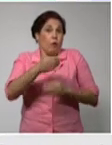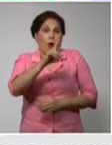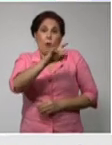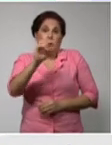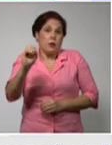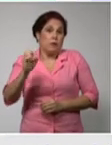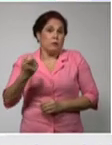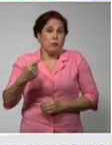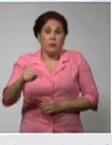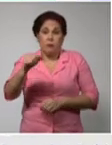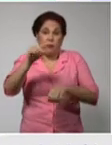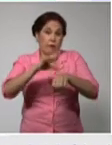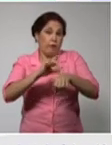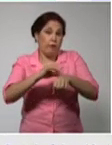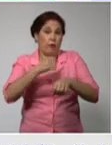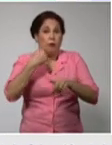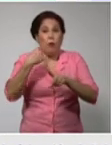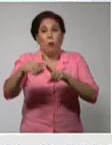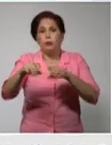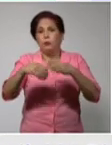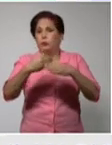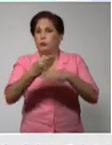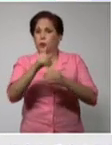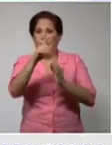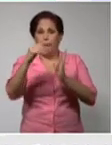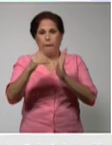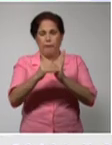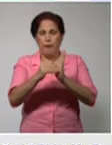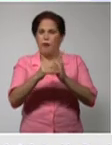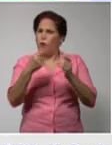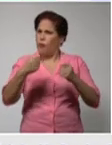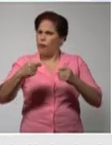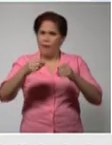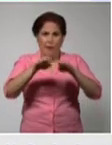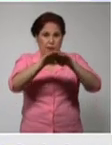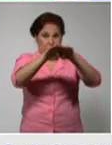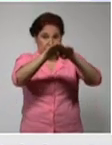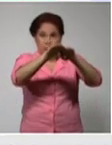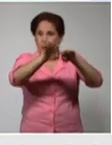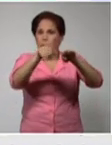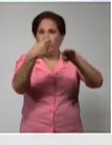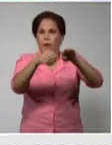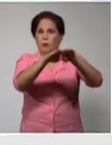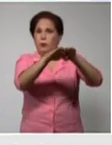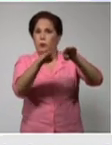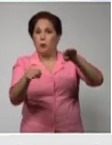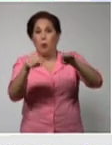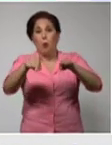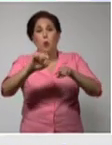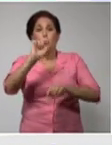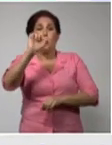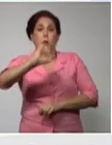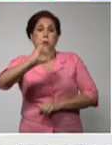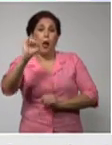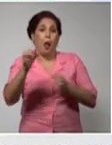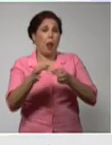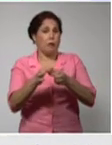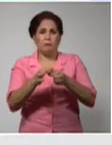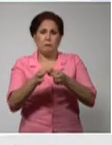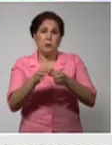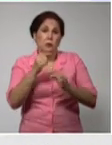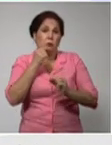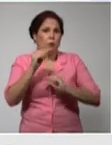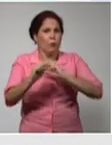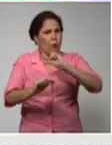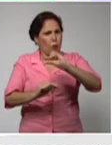que eso lo iremos logrando porque decir que lo tenemos hoy logrado no es así lo iremos logrando